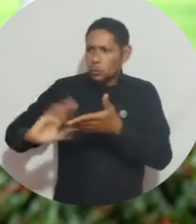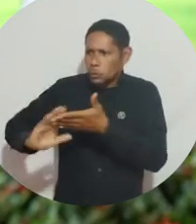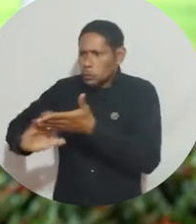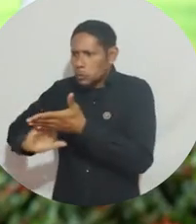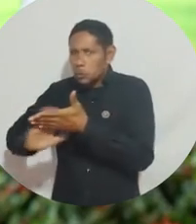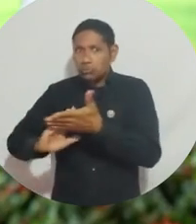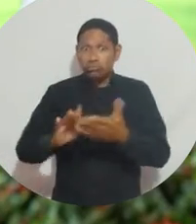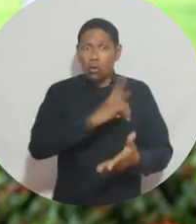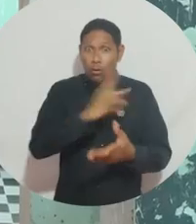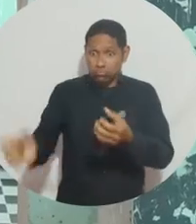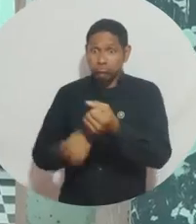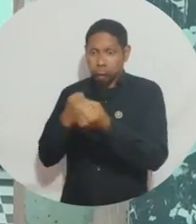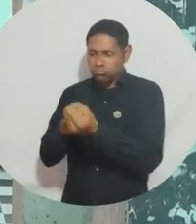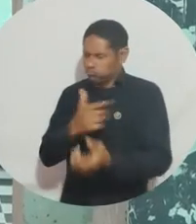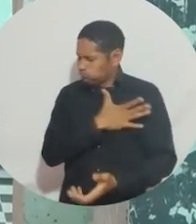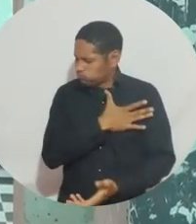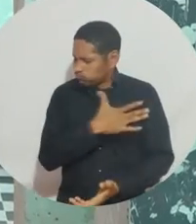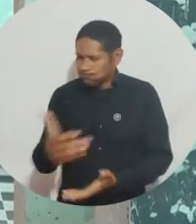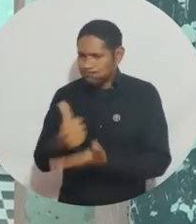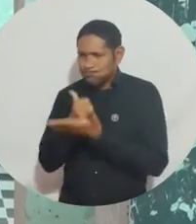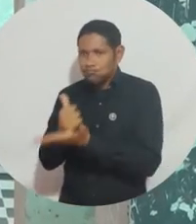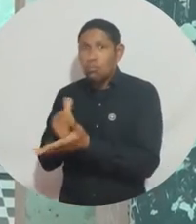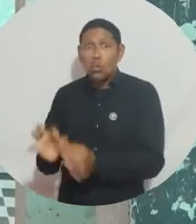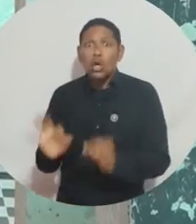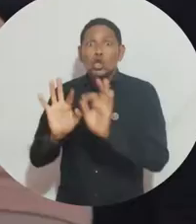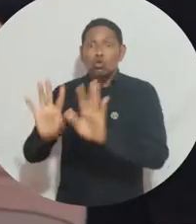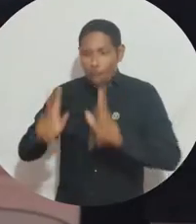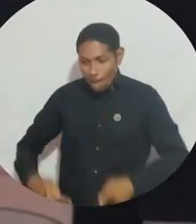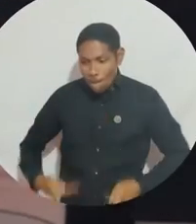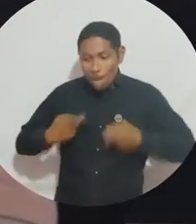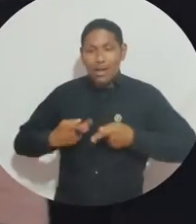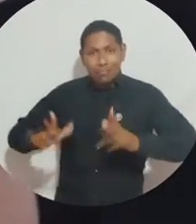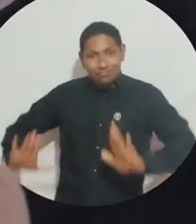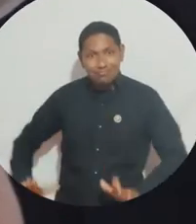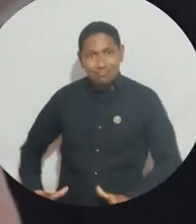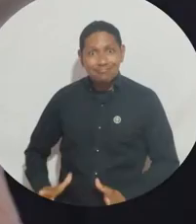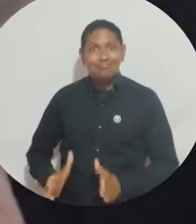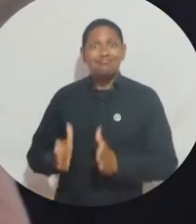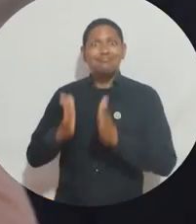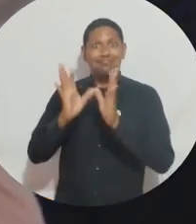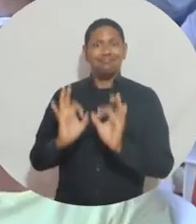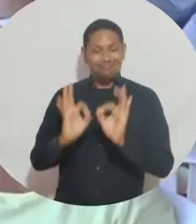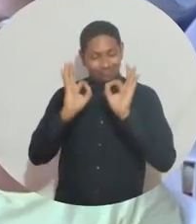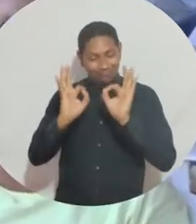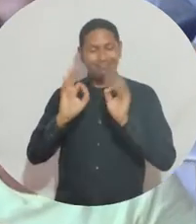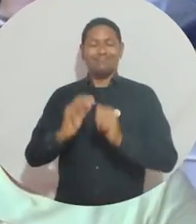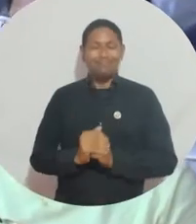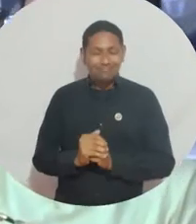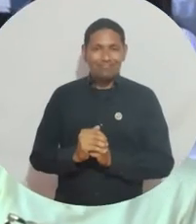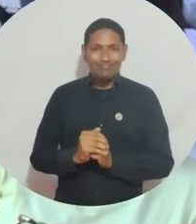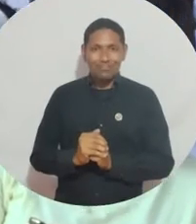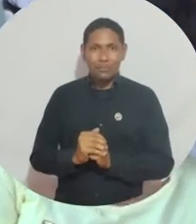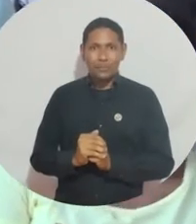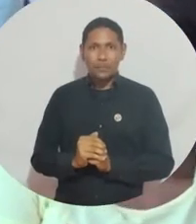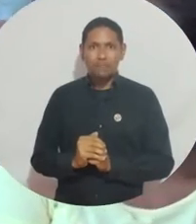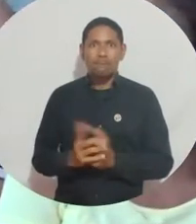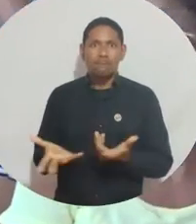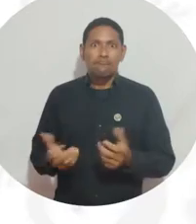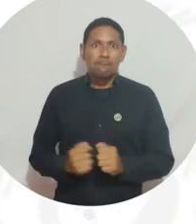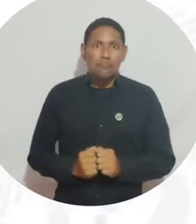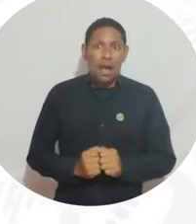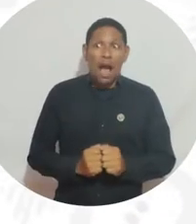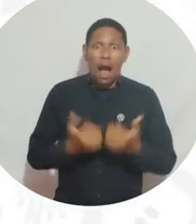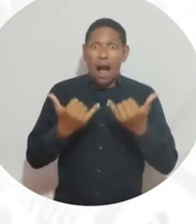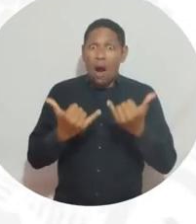obra que pueda hacer la universidad con seguridad que lo vamos a hacer en pro de mejorar la vida y las condiciones en que viven nuestros abuelitos